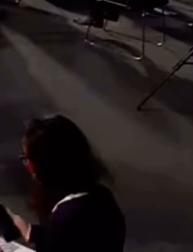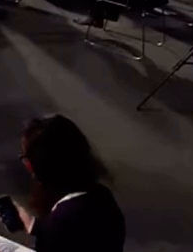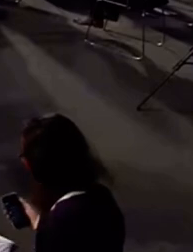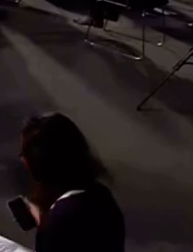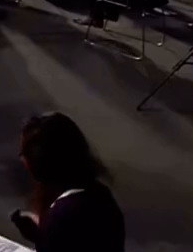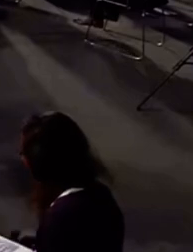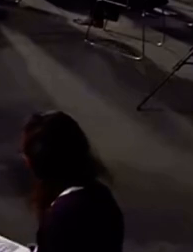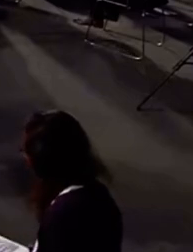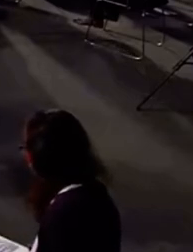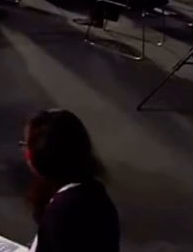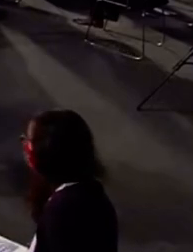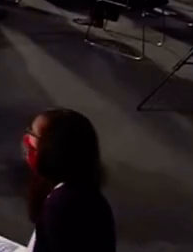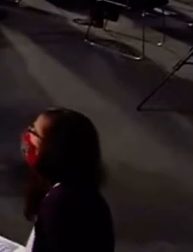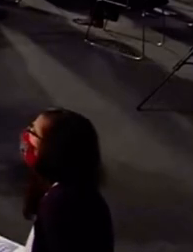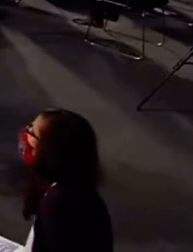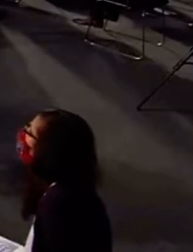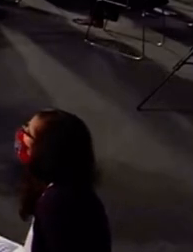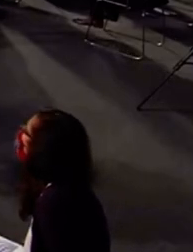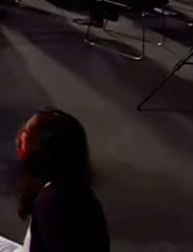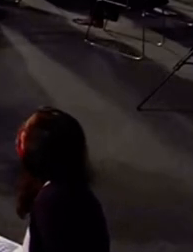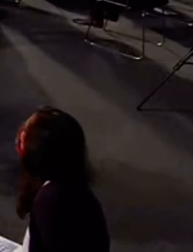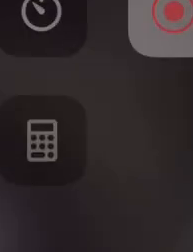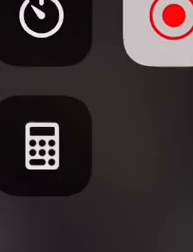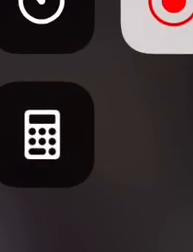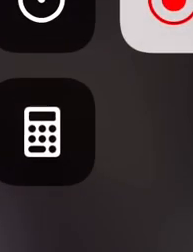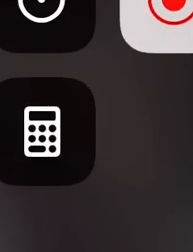riesgos. Gracias. Muchísimas gracias. Nada más otra pregunta. Bye, bye.